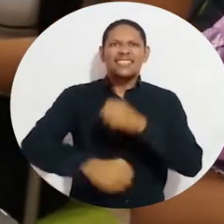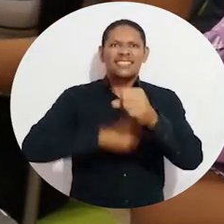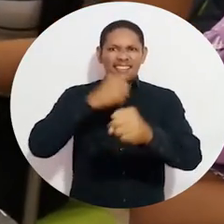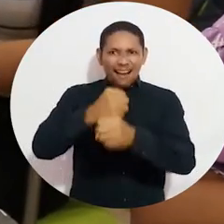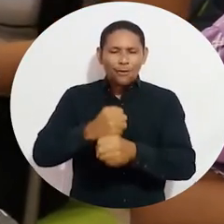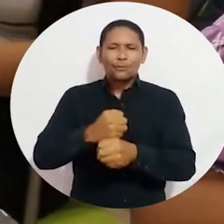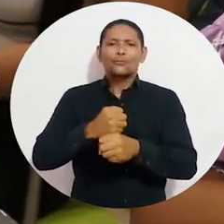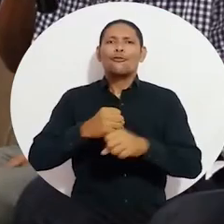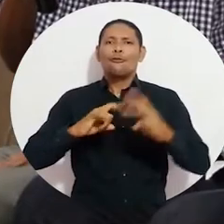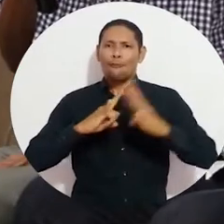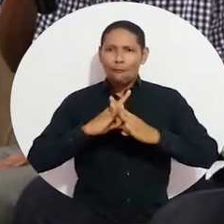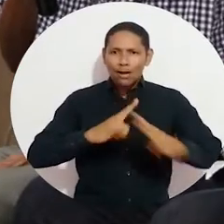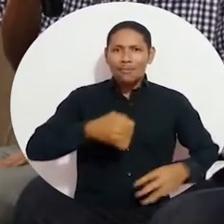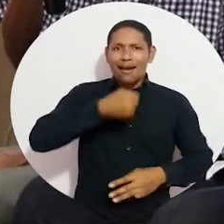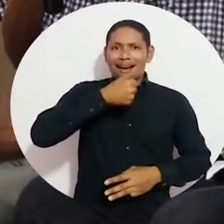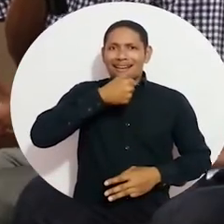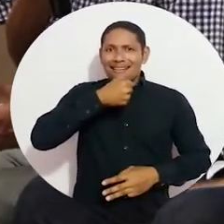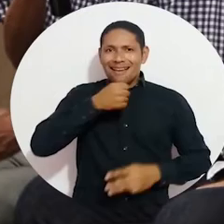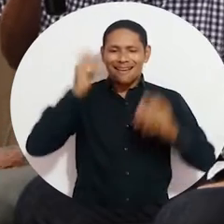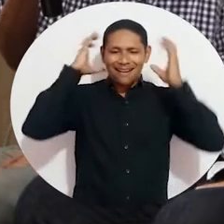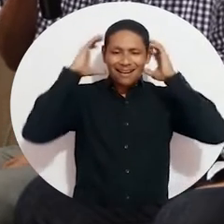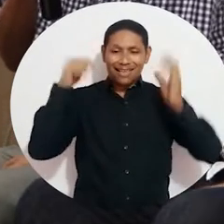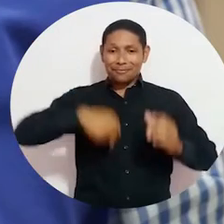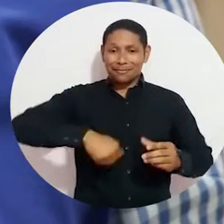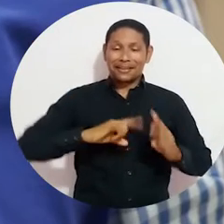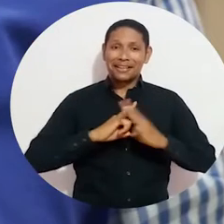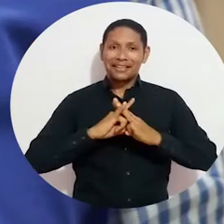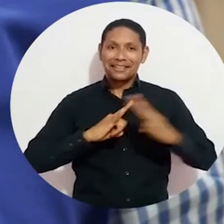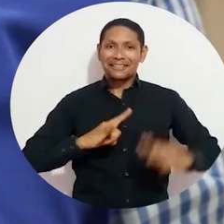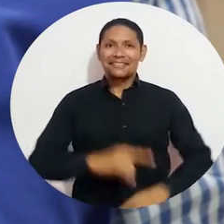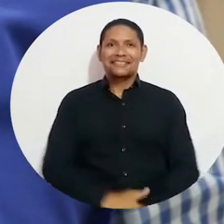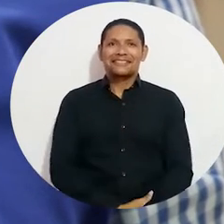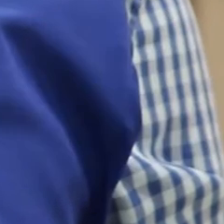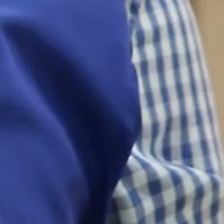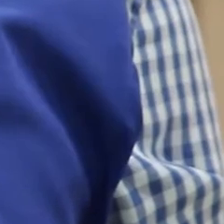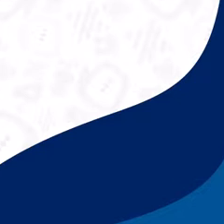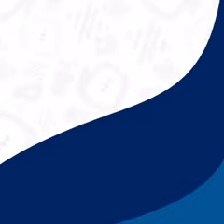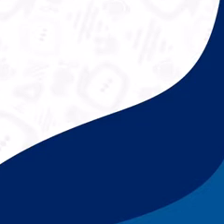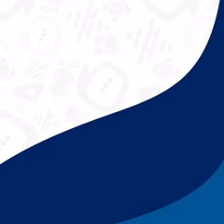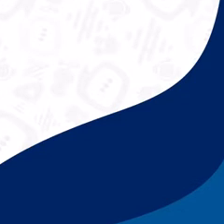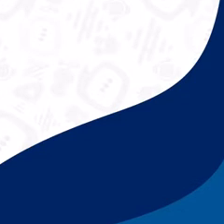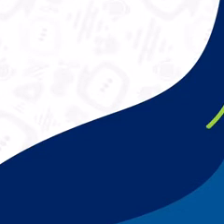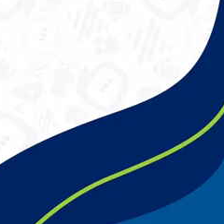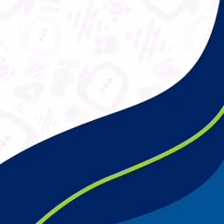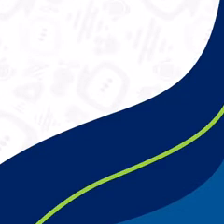conmemoración del aniversario número 16 de Unimagdalena Radio en la Universidad del Magdalena.